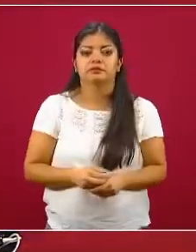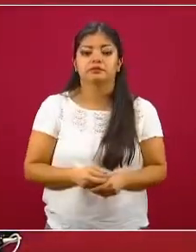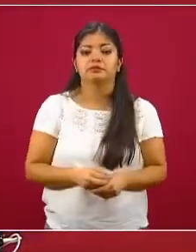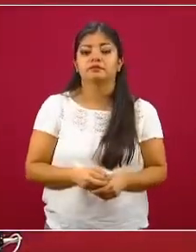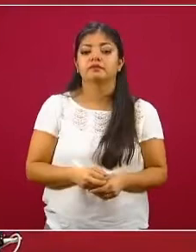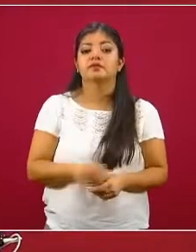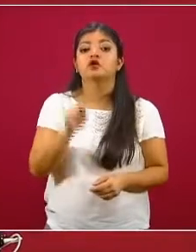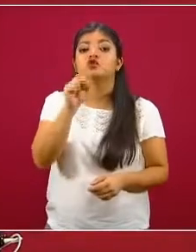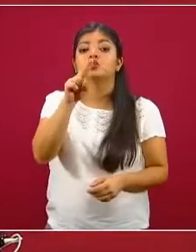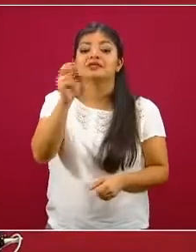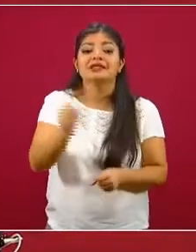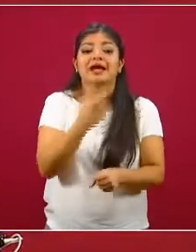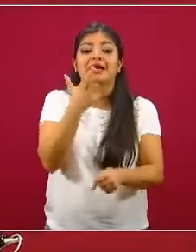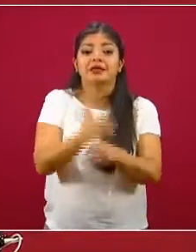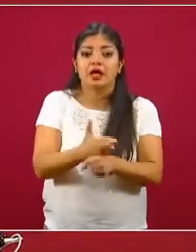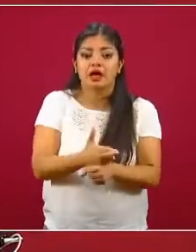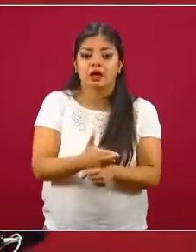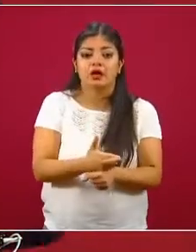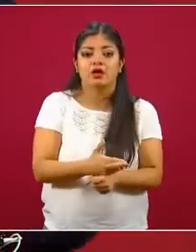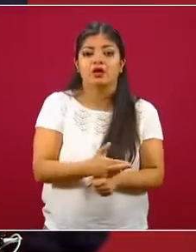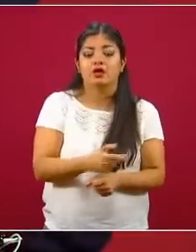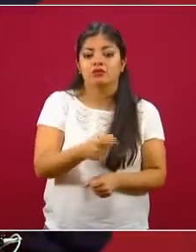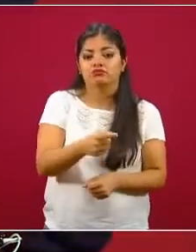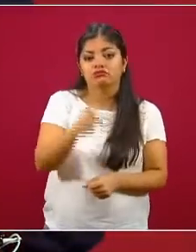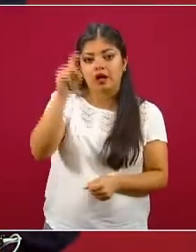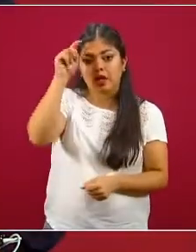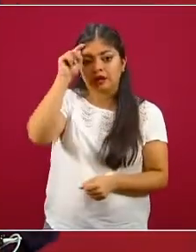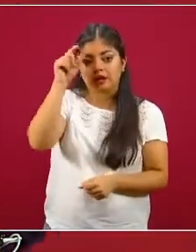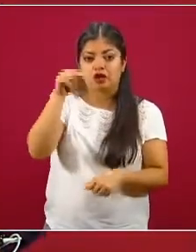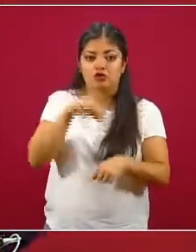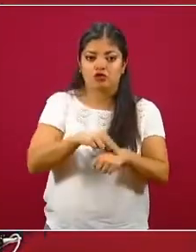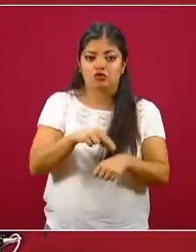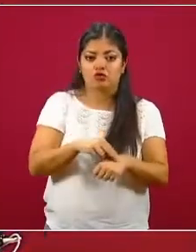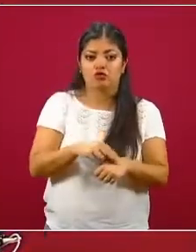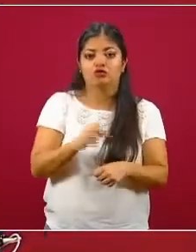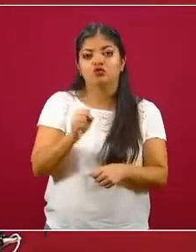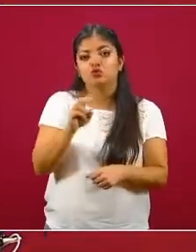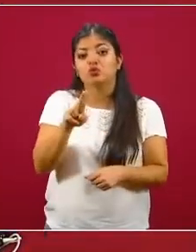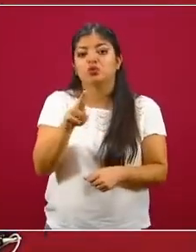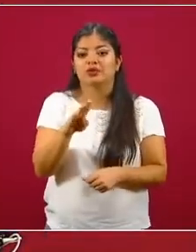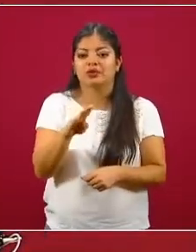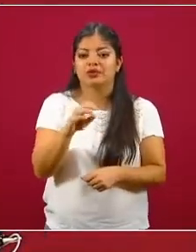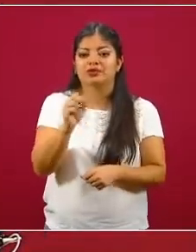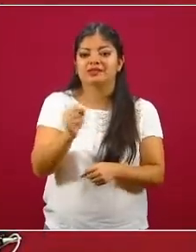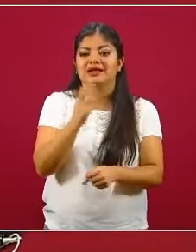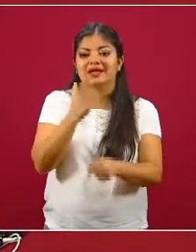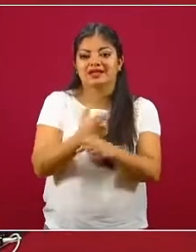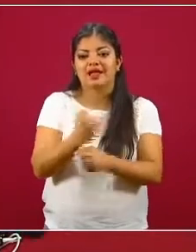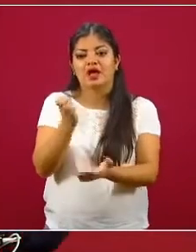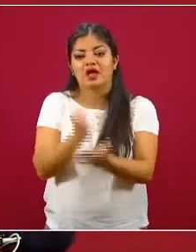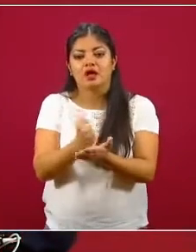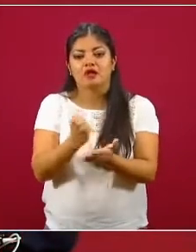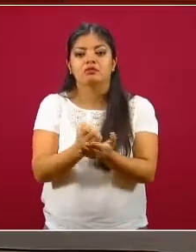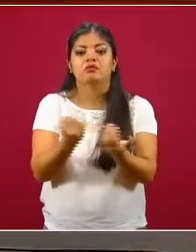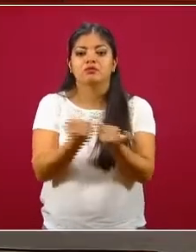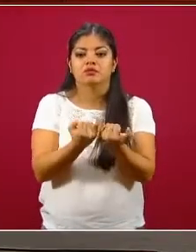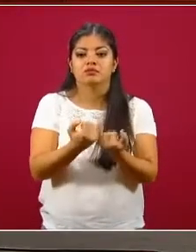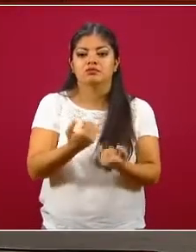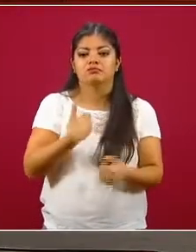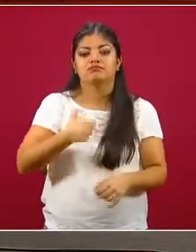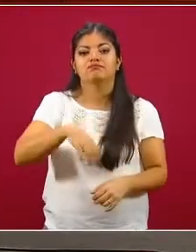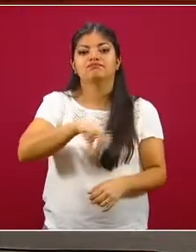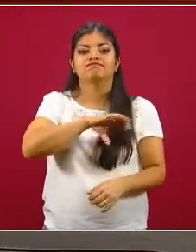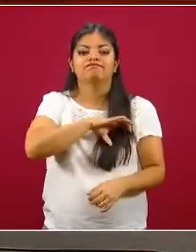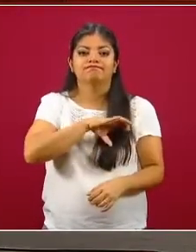Querido Subsecretario de Salud, López-Gatell. Y doctor López-Gatell, Subsecretario de Economía. Y por supuesto, mi querido